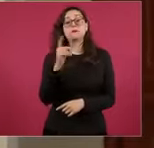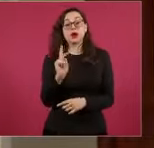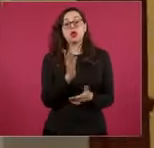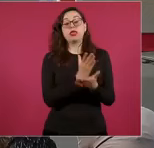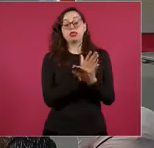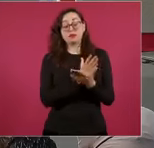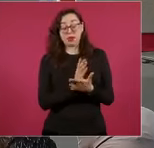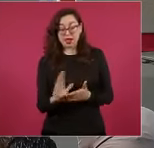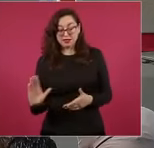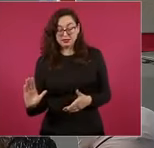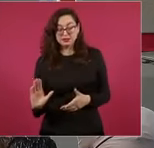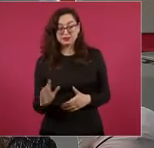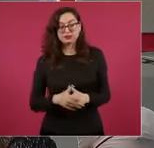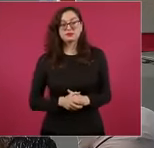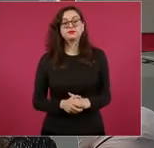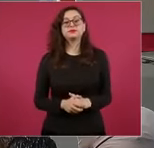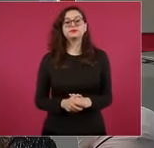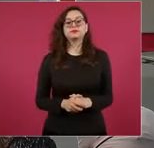Adelante